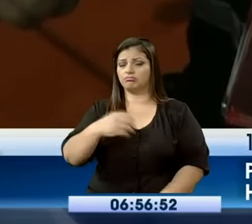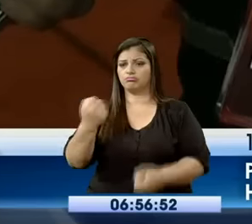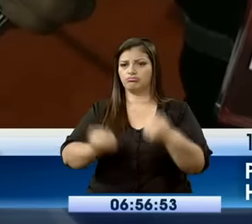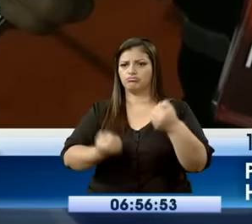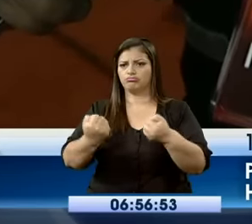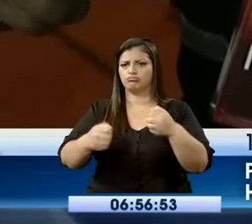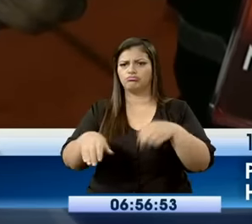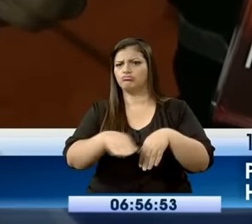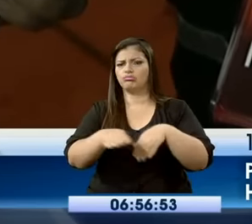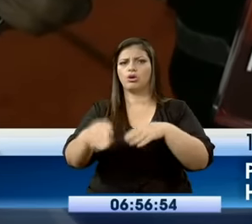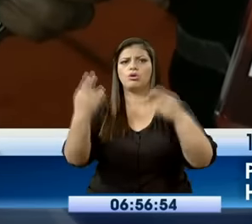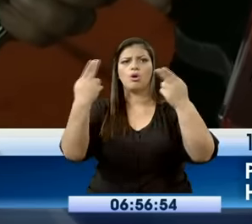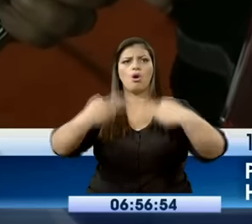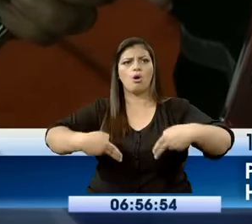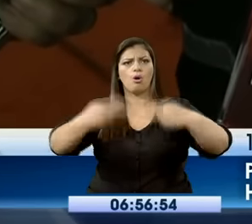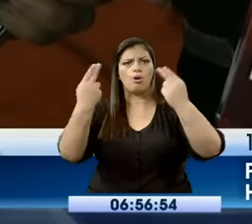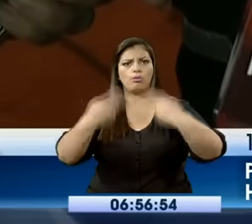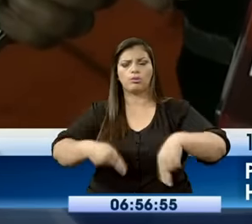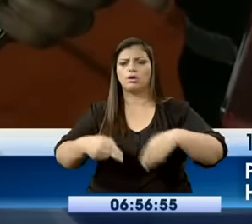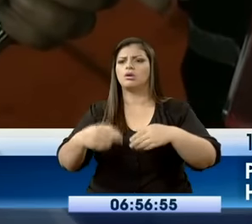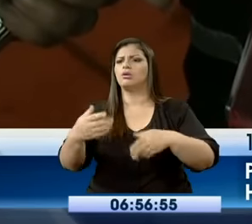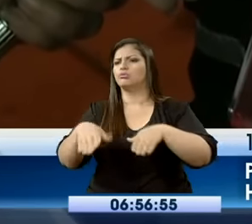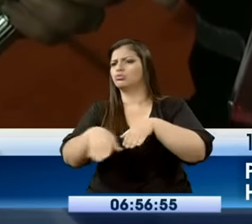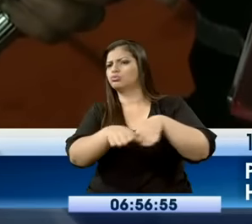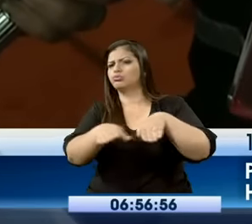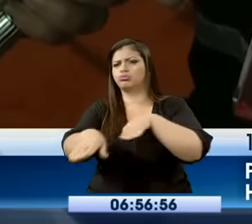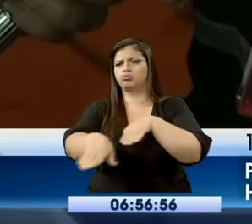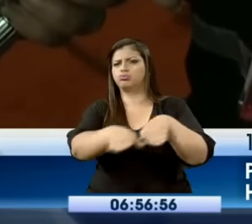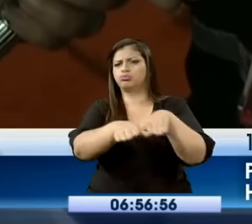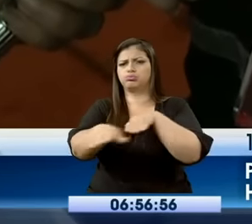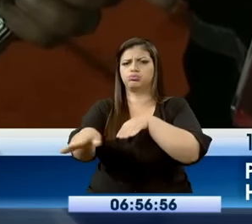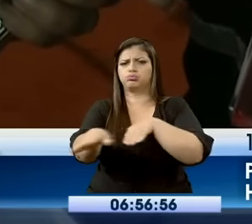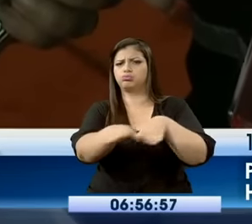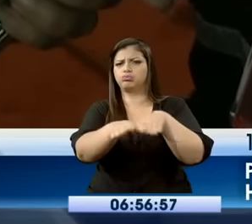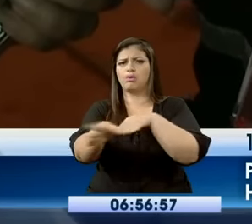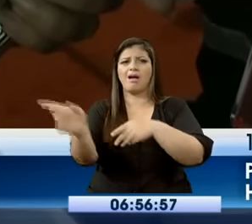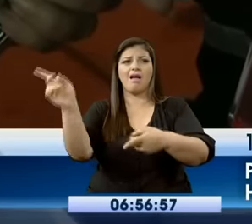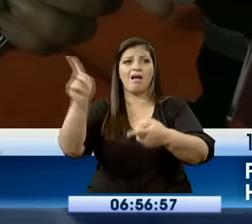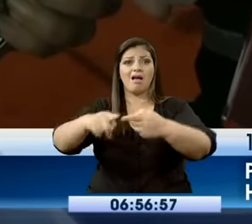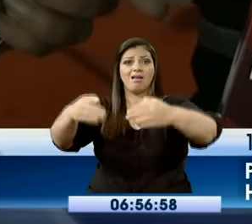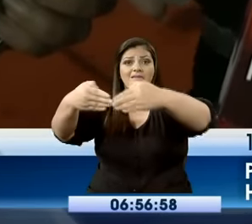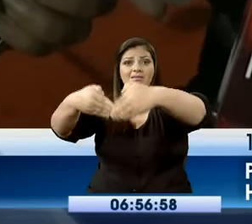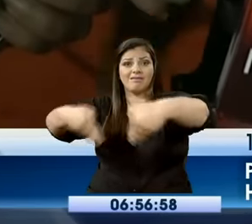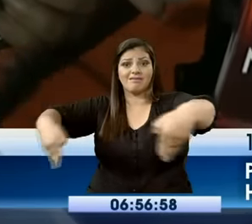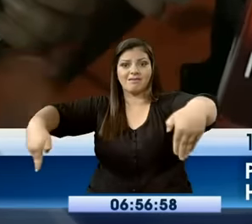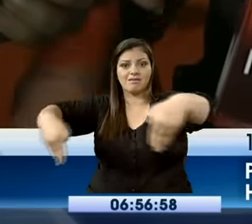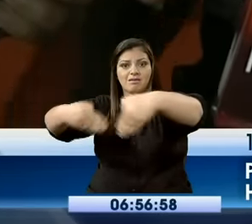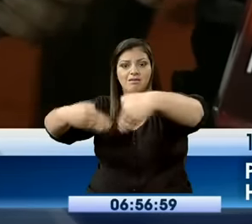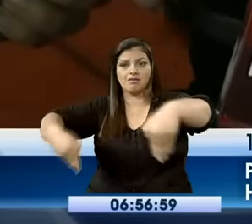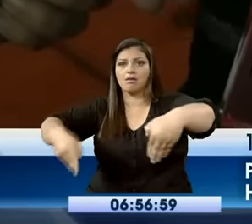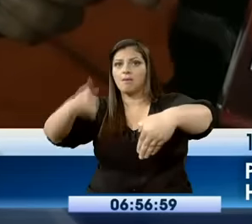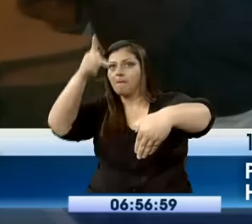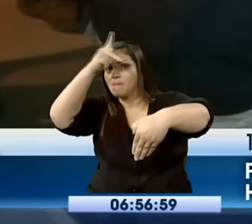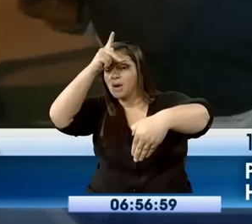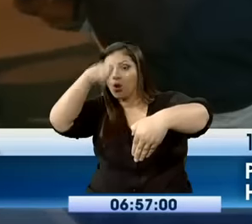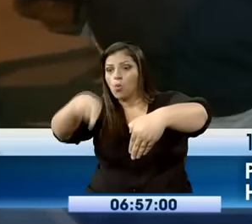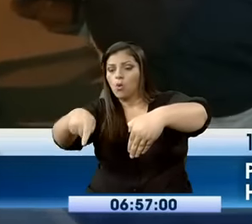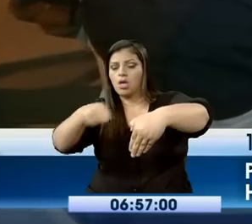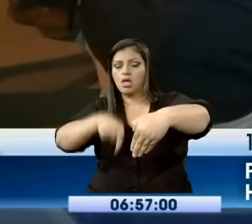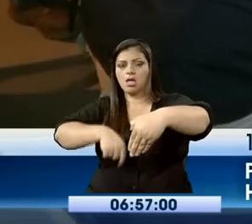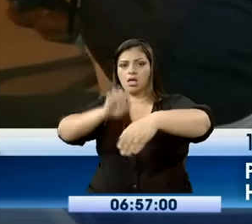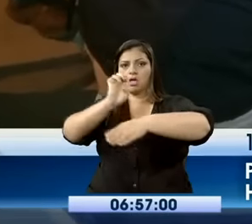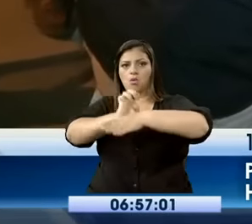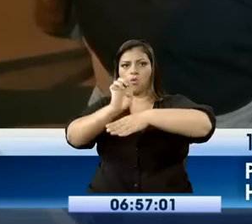de Guaquilla y fue así que fue abandonado por el canal fronterizo, lo que es Perú con Ecuador. Los